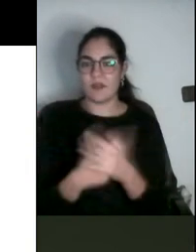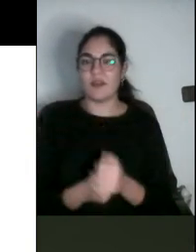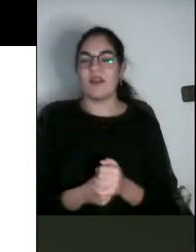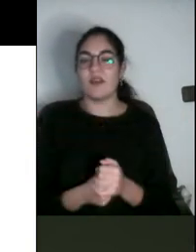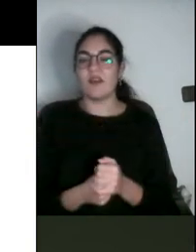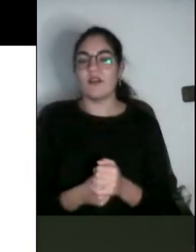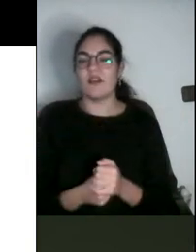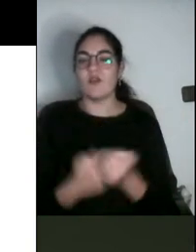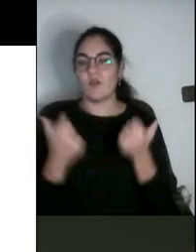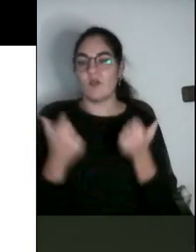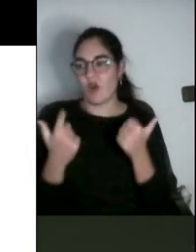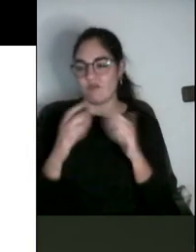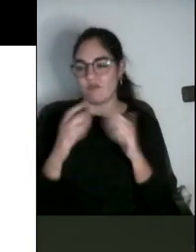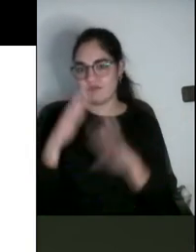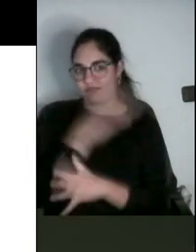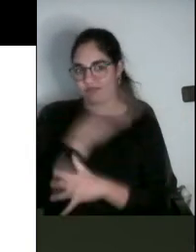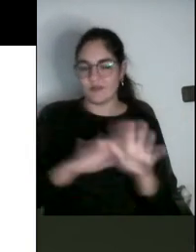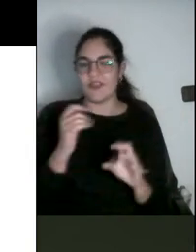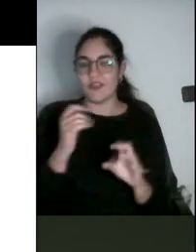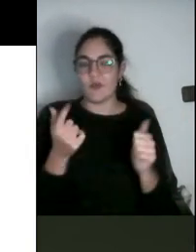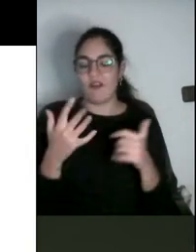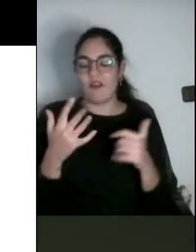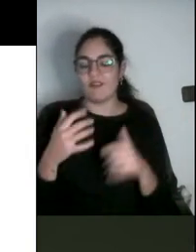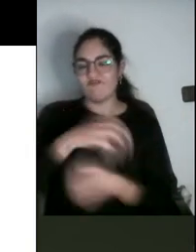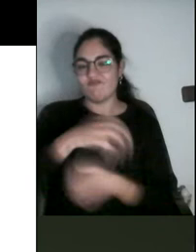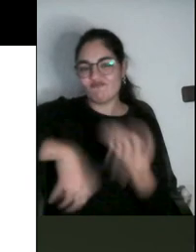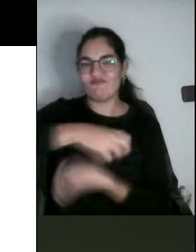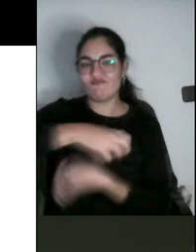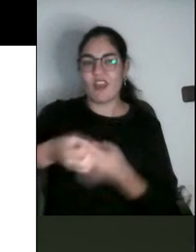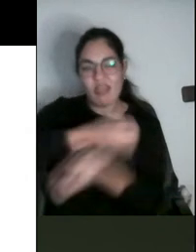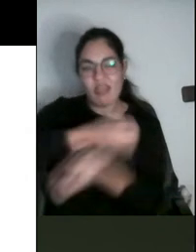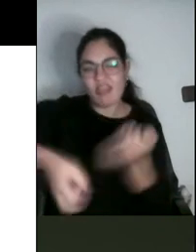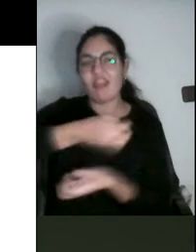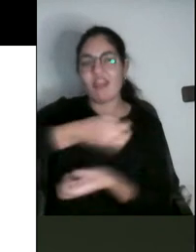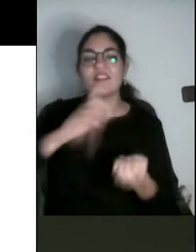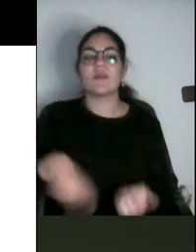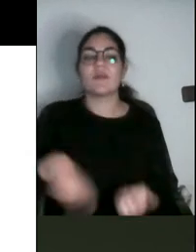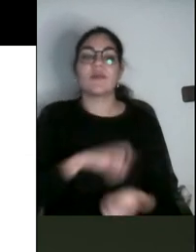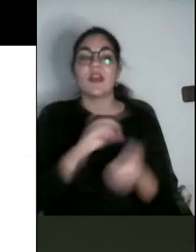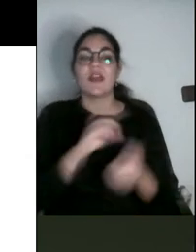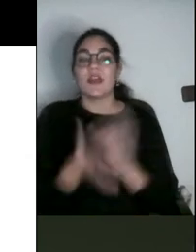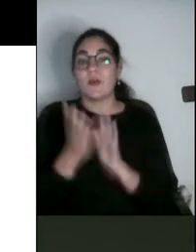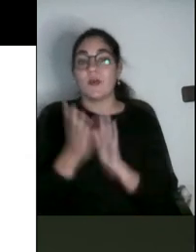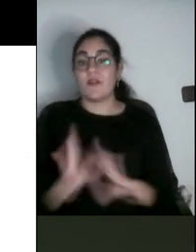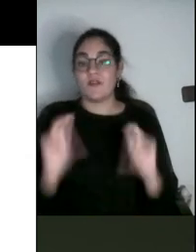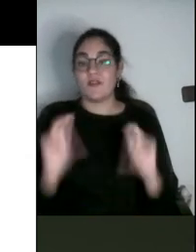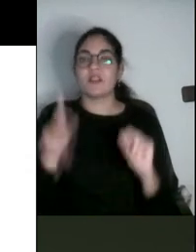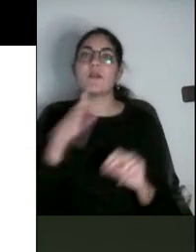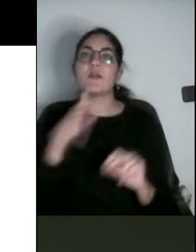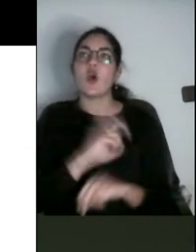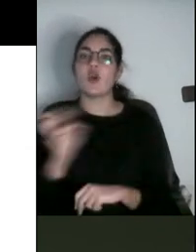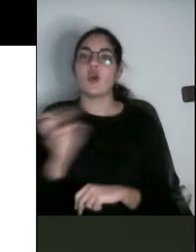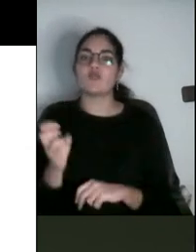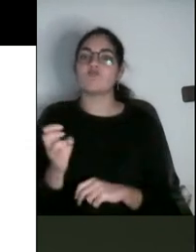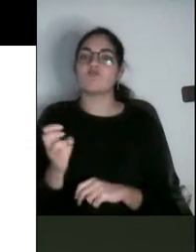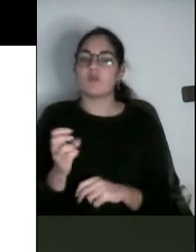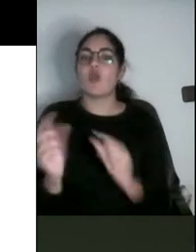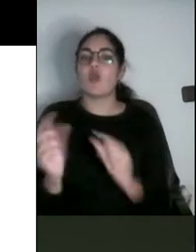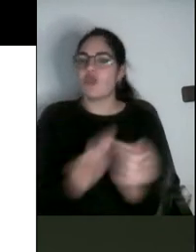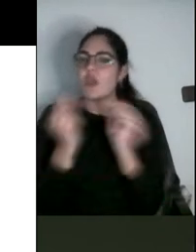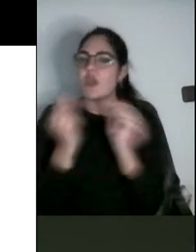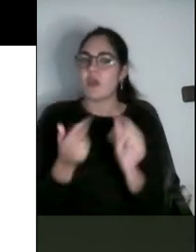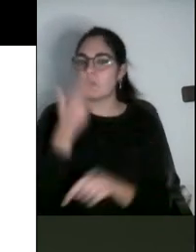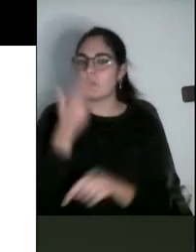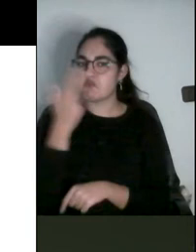todo muy… Simplemente por terminar, hubo un debate muy fructífero sobre las formas de